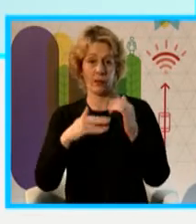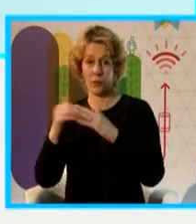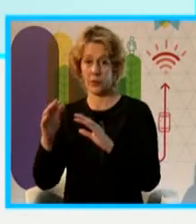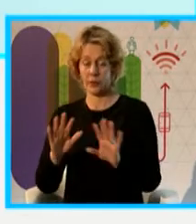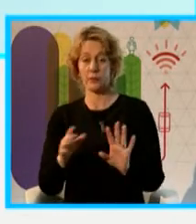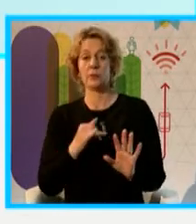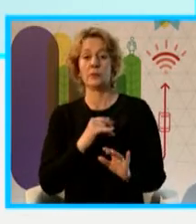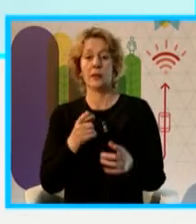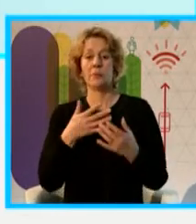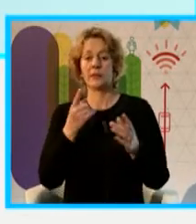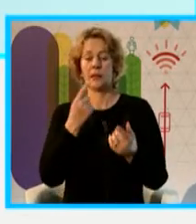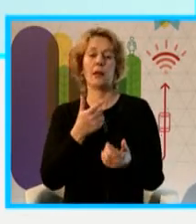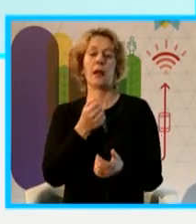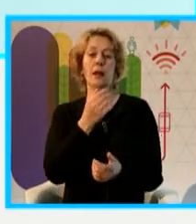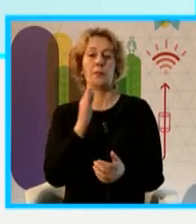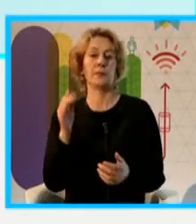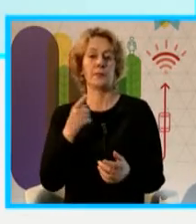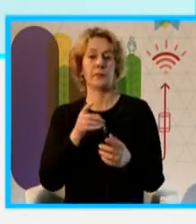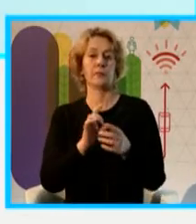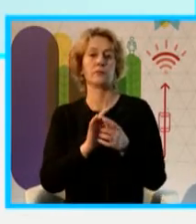aplicación donde permite